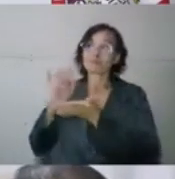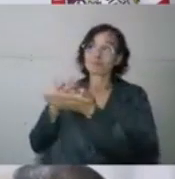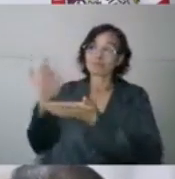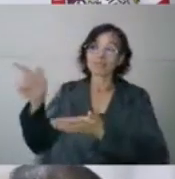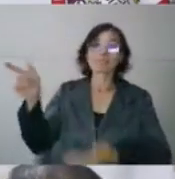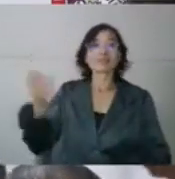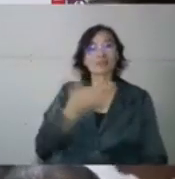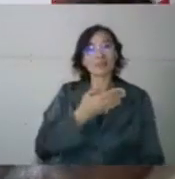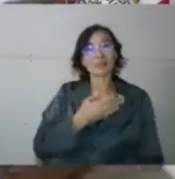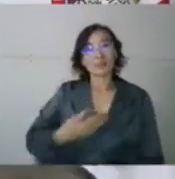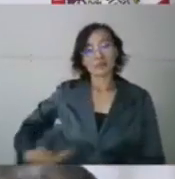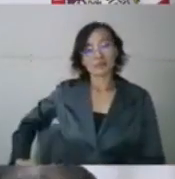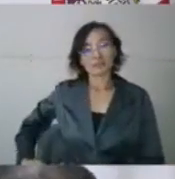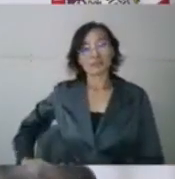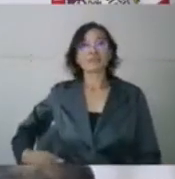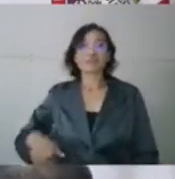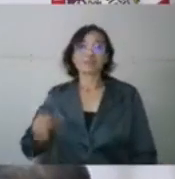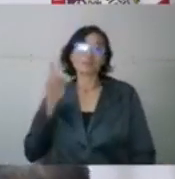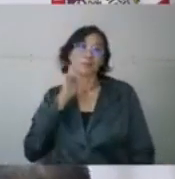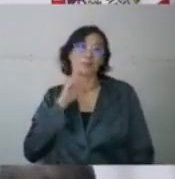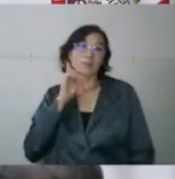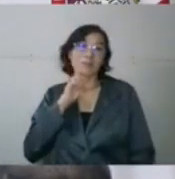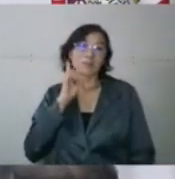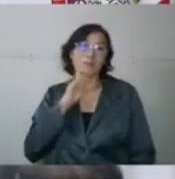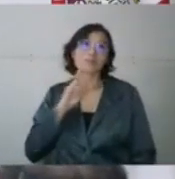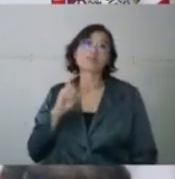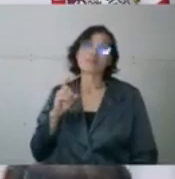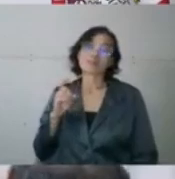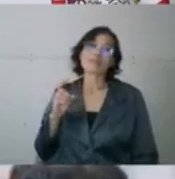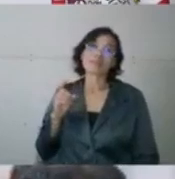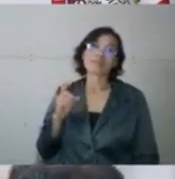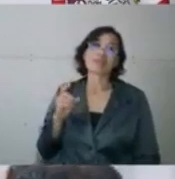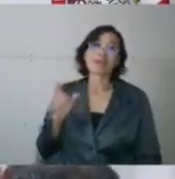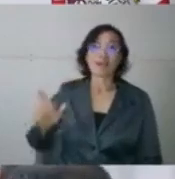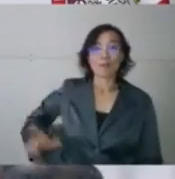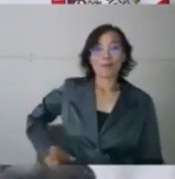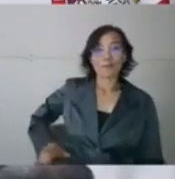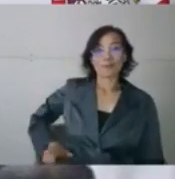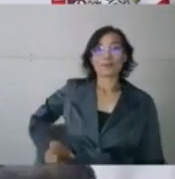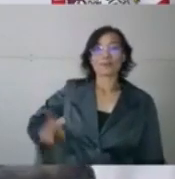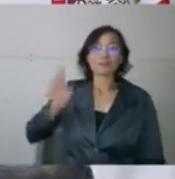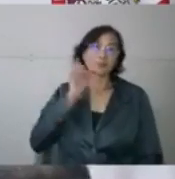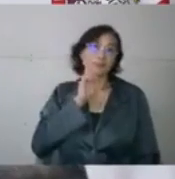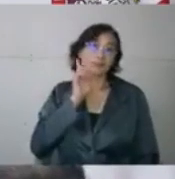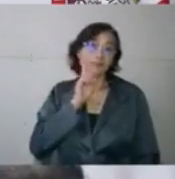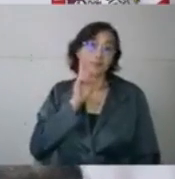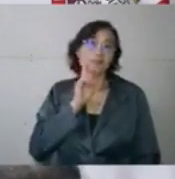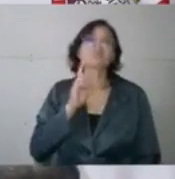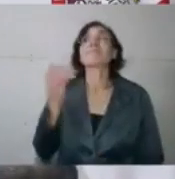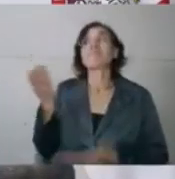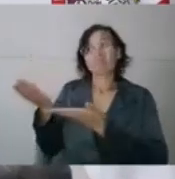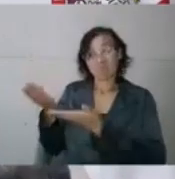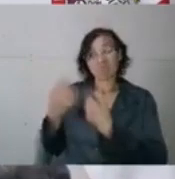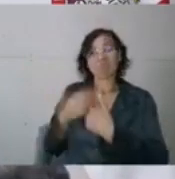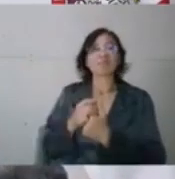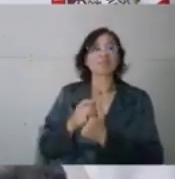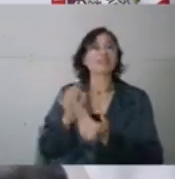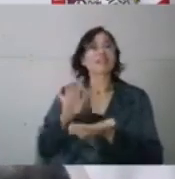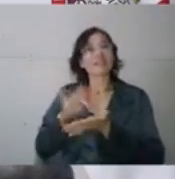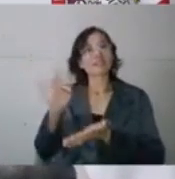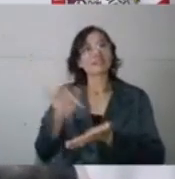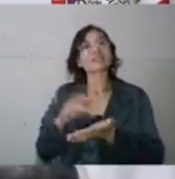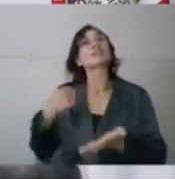el esquema a los tijuaneses. Gracias gobernadora y bueno, decirle a la ciudadanía que estamos trabajando de manera coordinada con el gobierno del estado